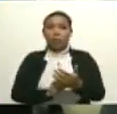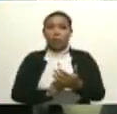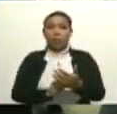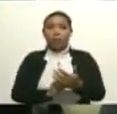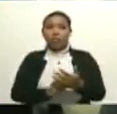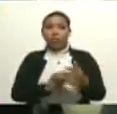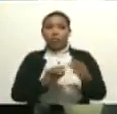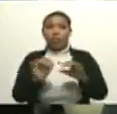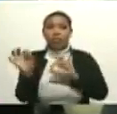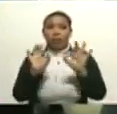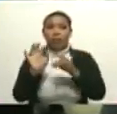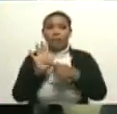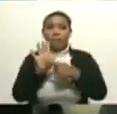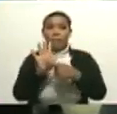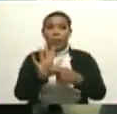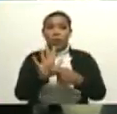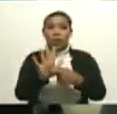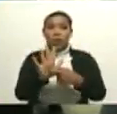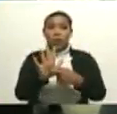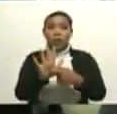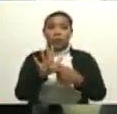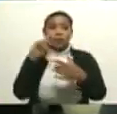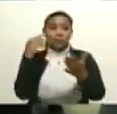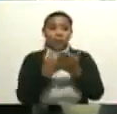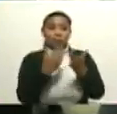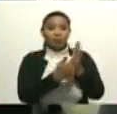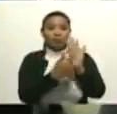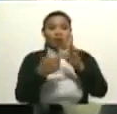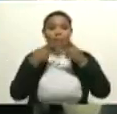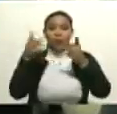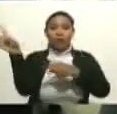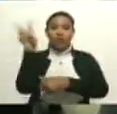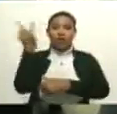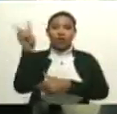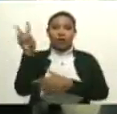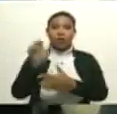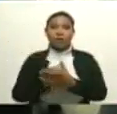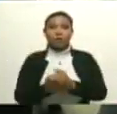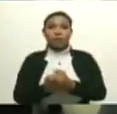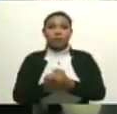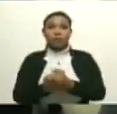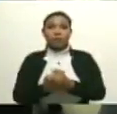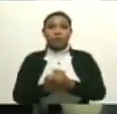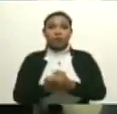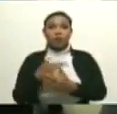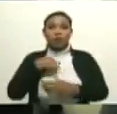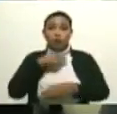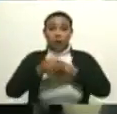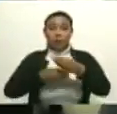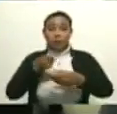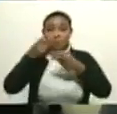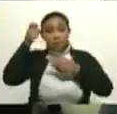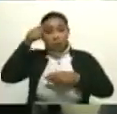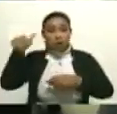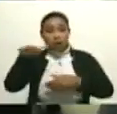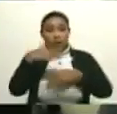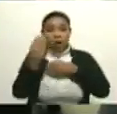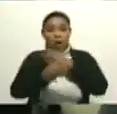el escenario la carne y la sangre para mostrarle al público venezolano de que estamos hechos, ¿no? Nuestros pueblos